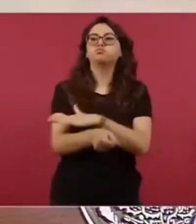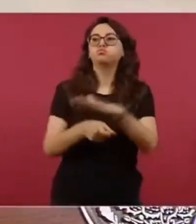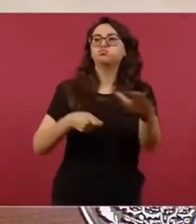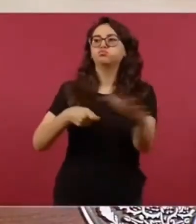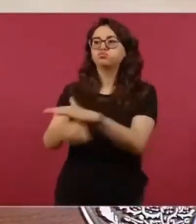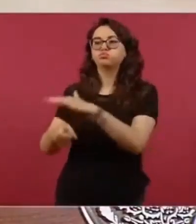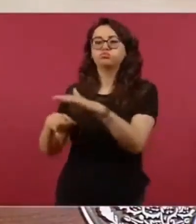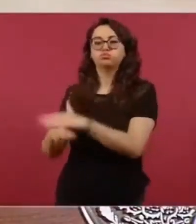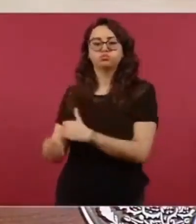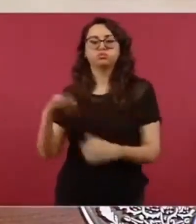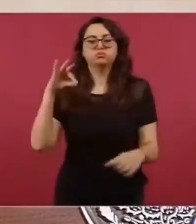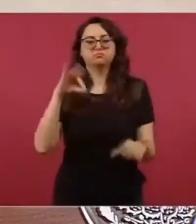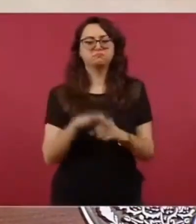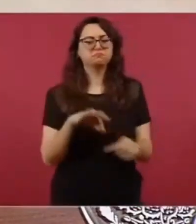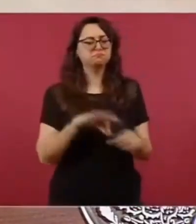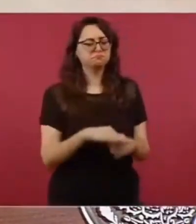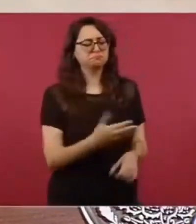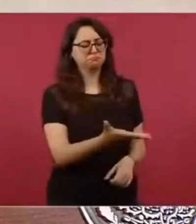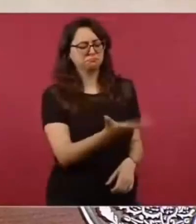Y ahí está